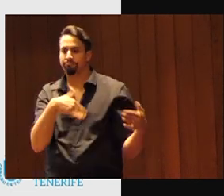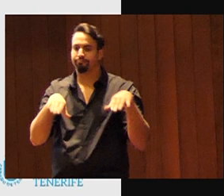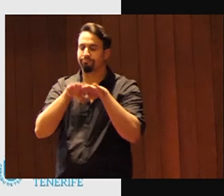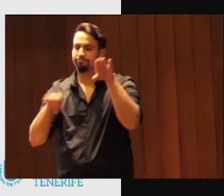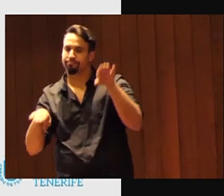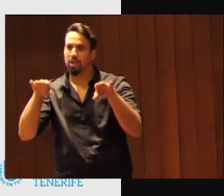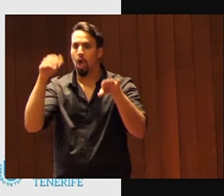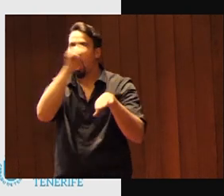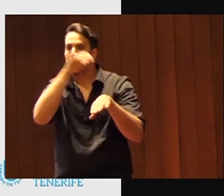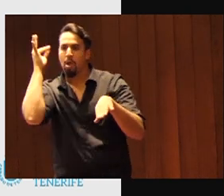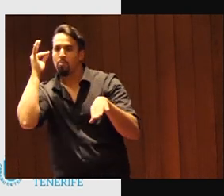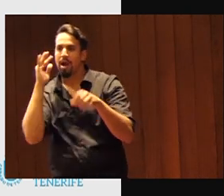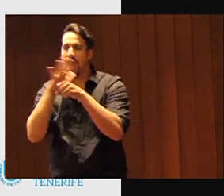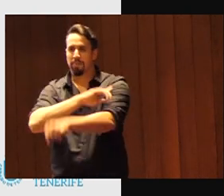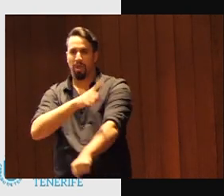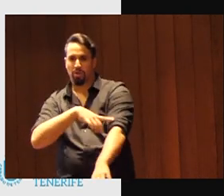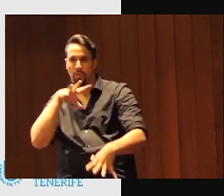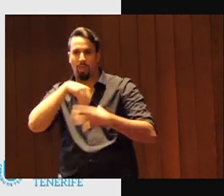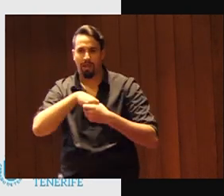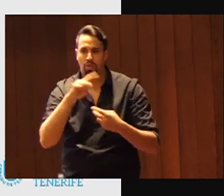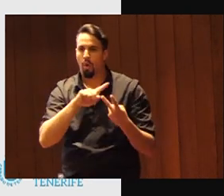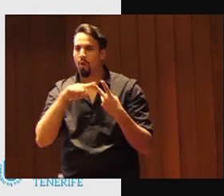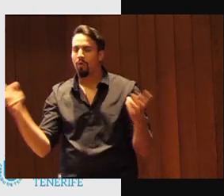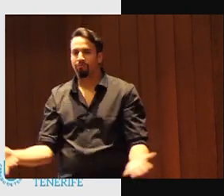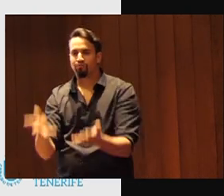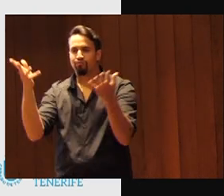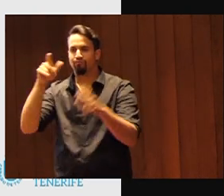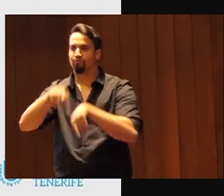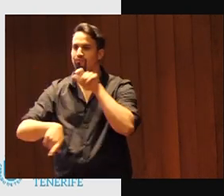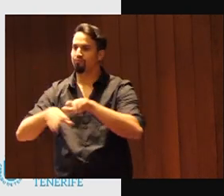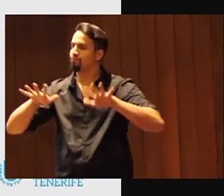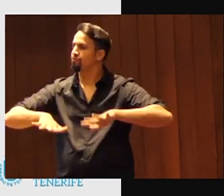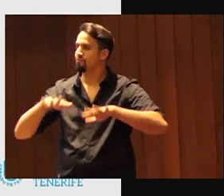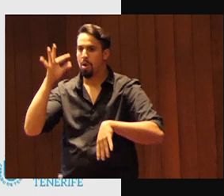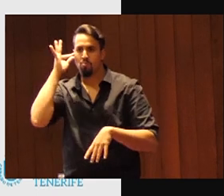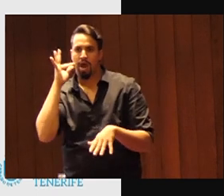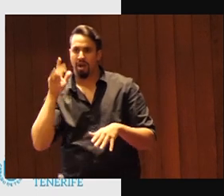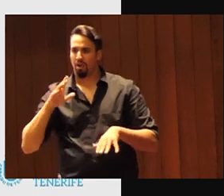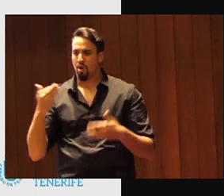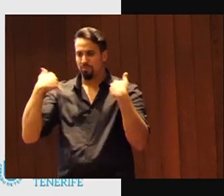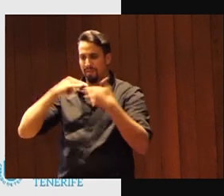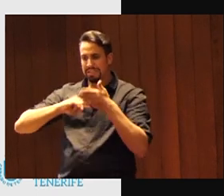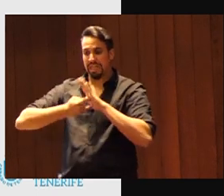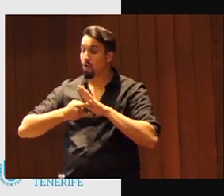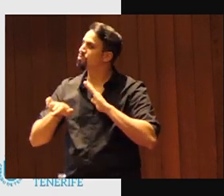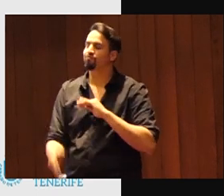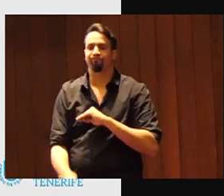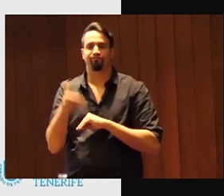puestos de decisión del ámbito deportivo, el fomento de la presencia de mujeres en puestos técnicos, fundamental.